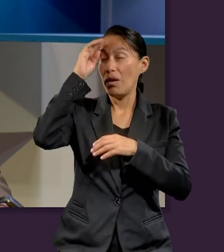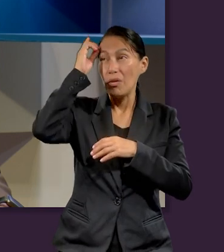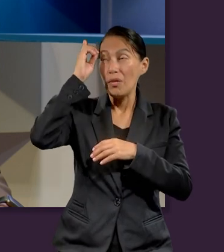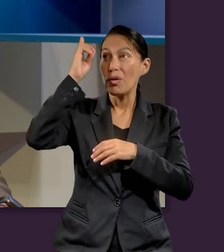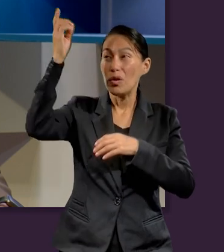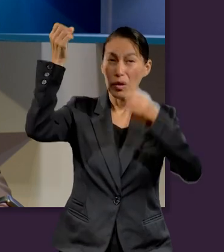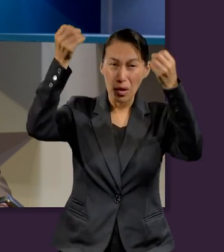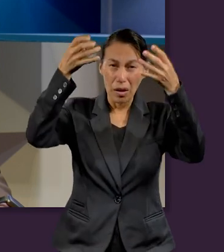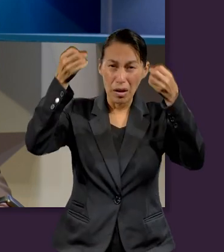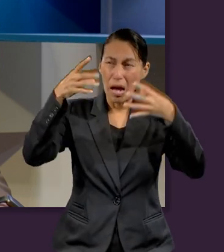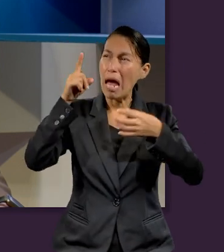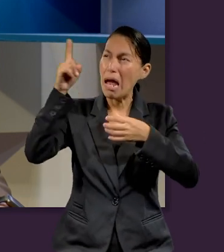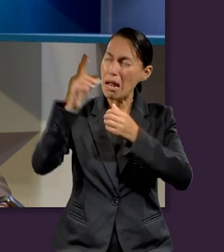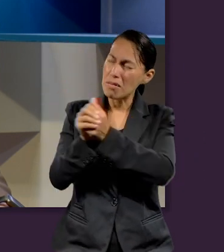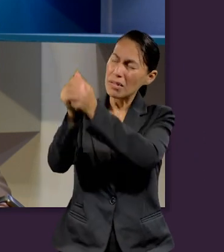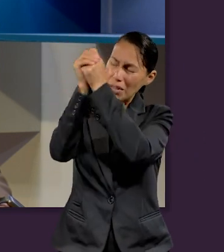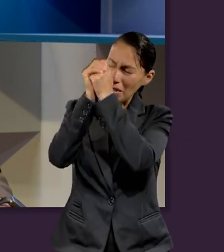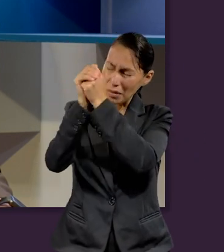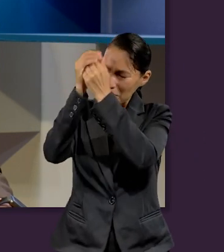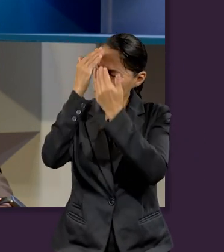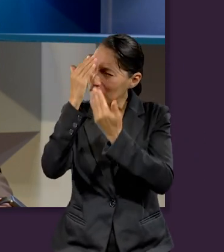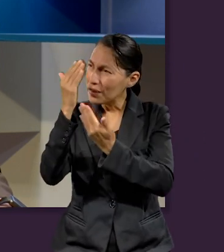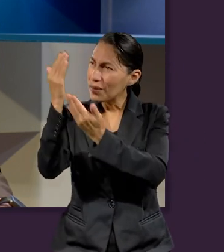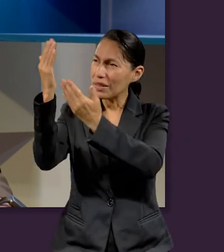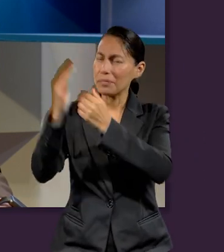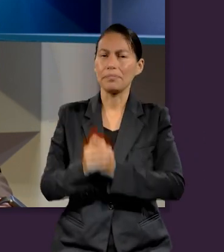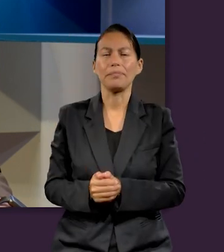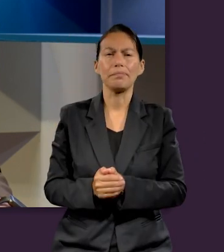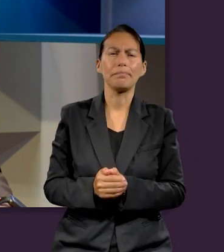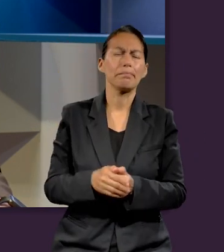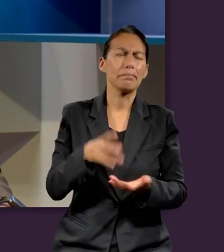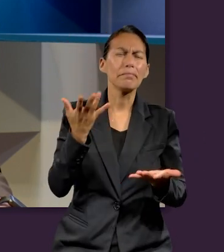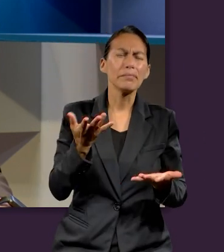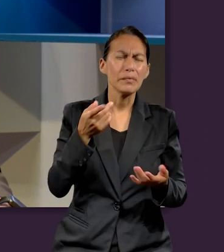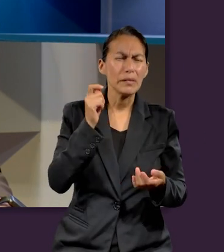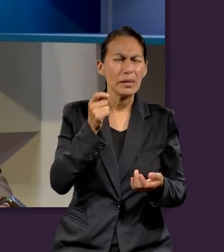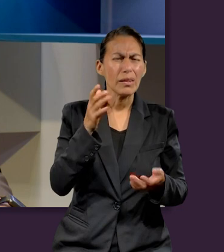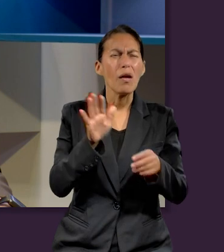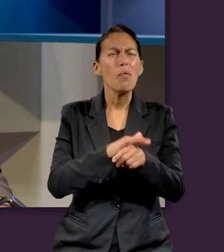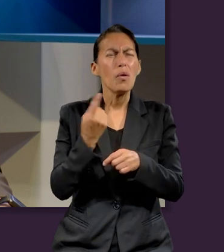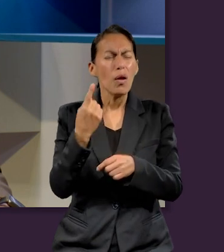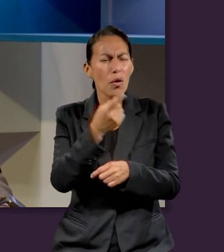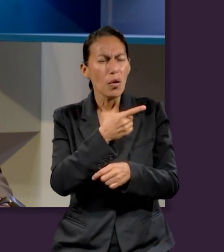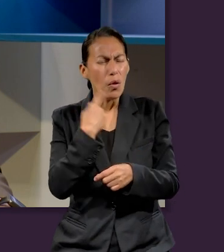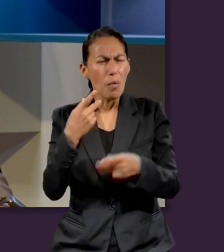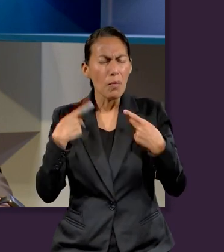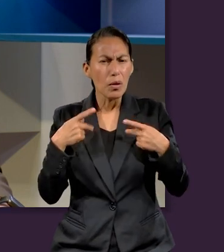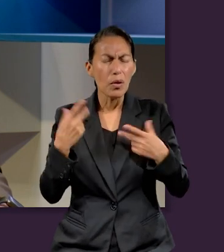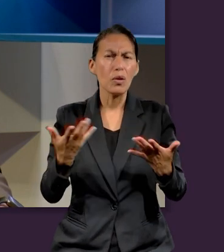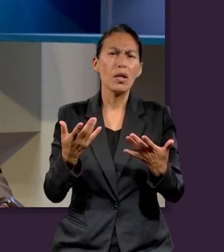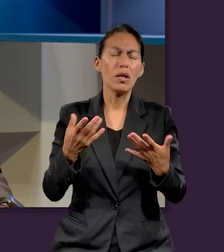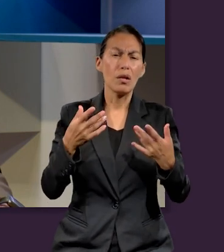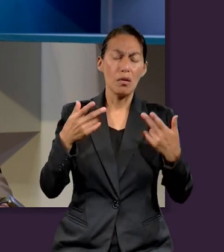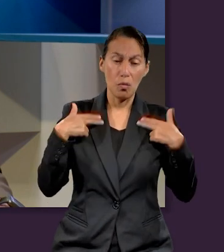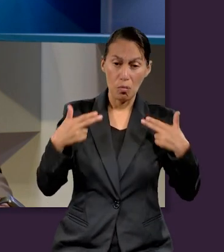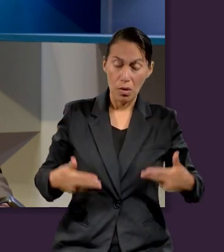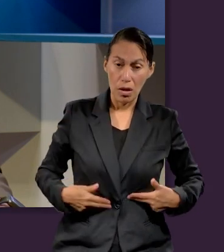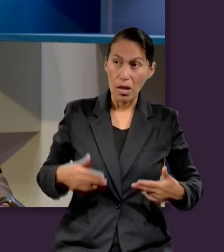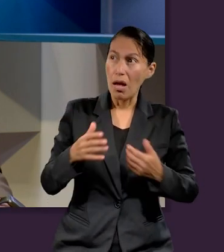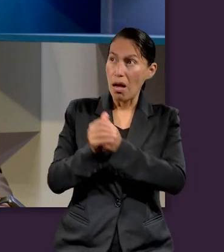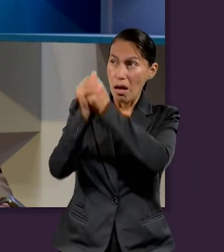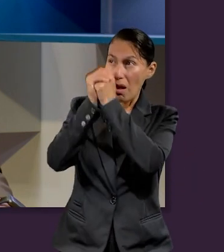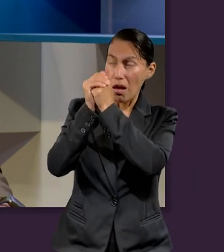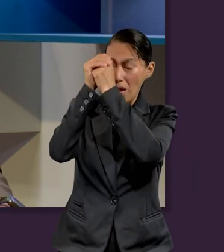Creador. Vamos a analizar por qué nosotros como seres humanos tenemos que adorar al Creador. Me presento,